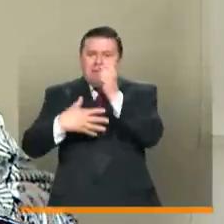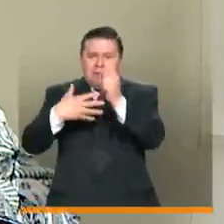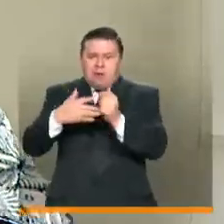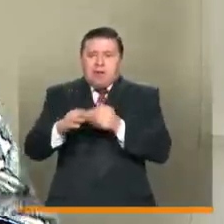semana.